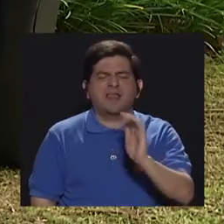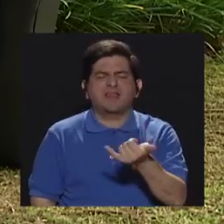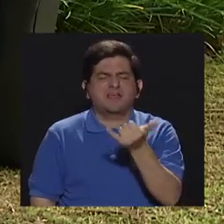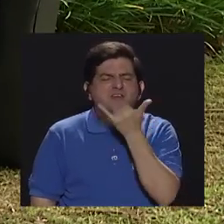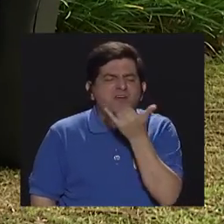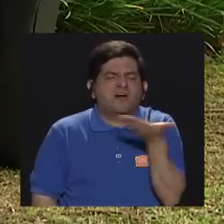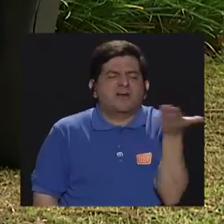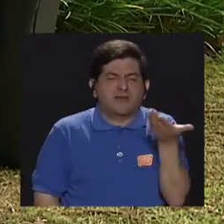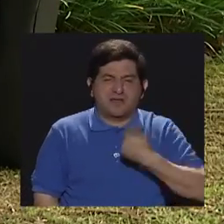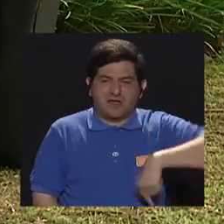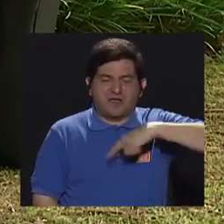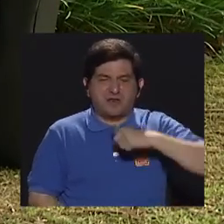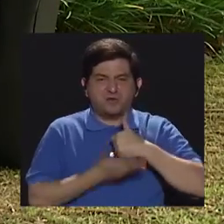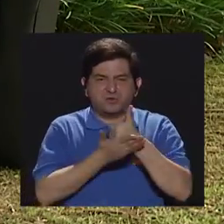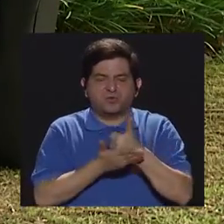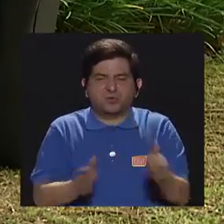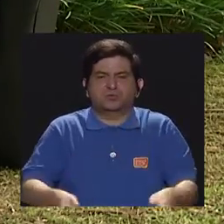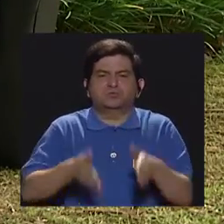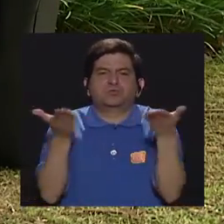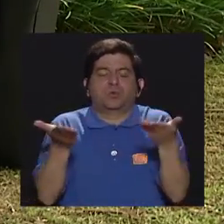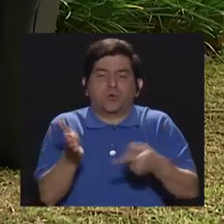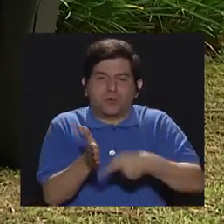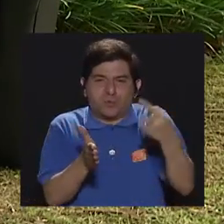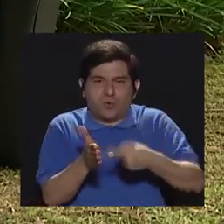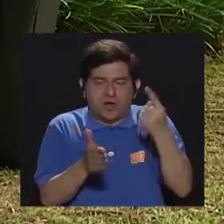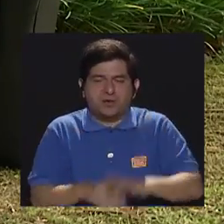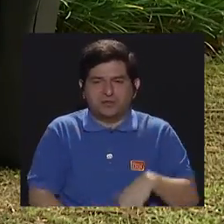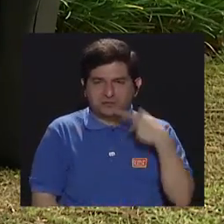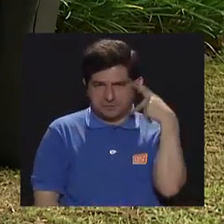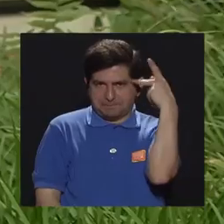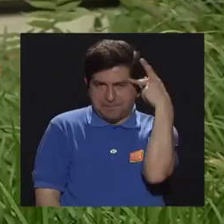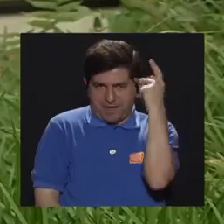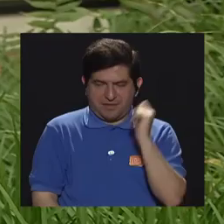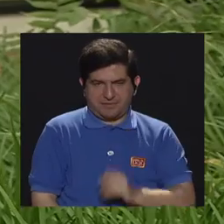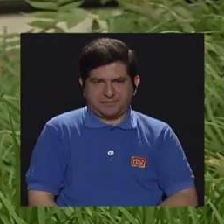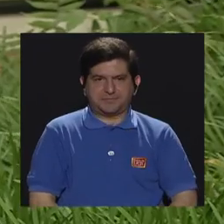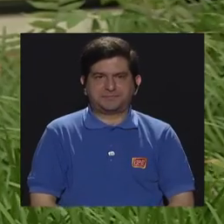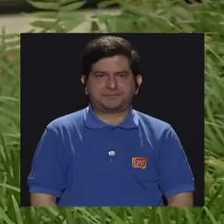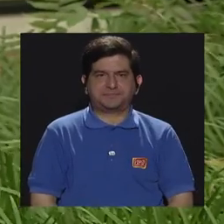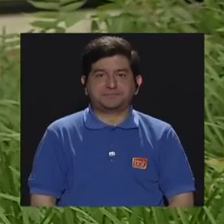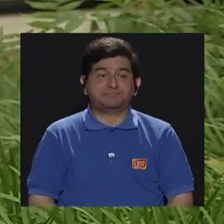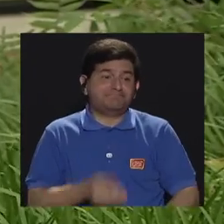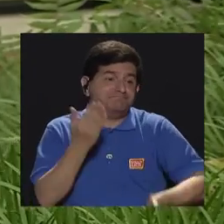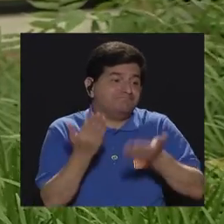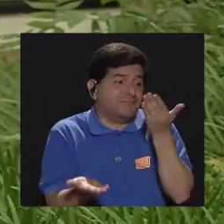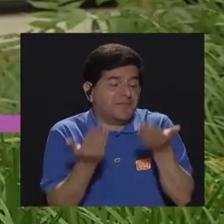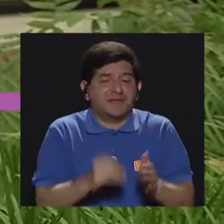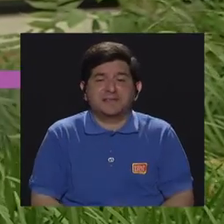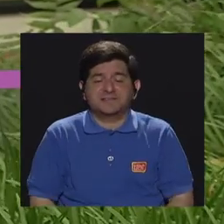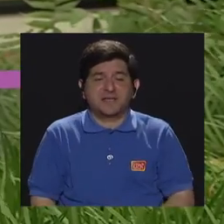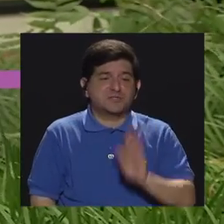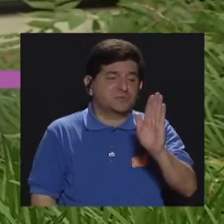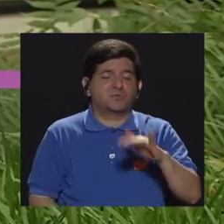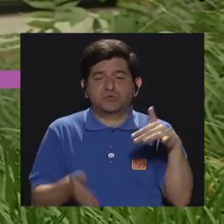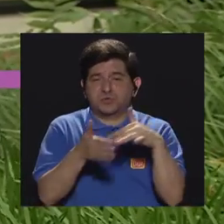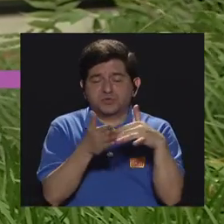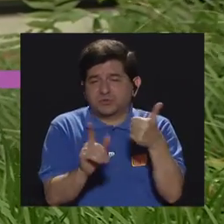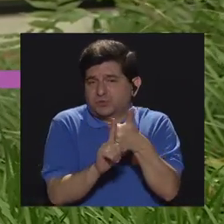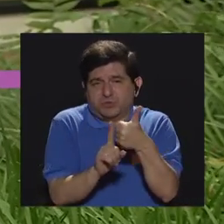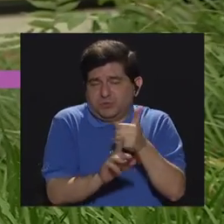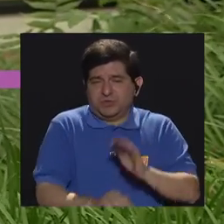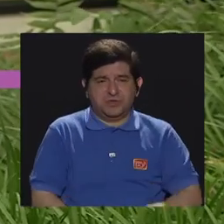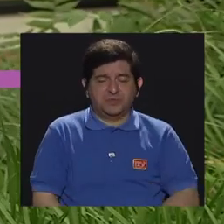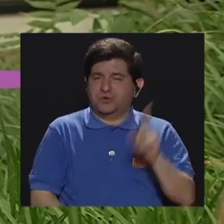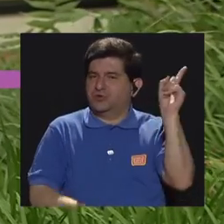niño y cómo podemos ayudarle. Muchas veces los padres de familia, tal vez por el nivel académico en que se encuentran,